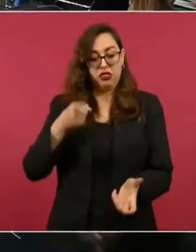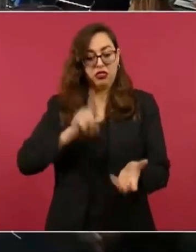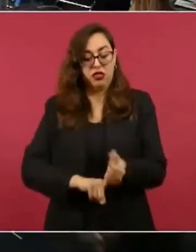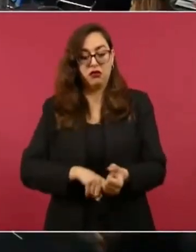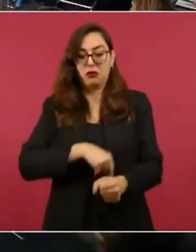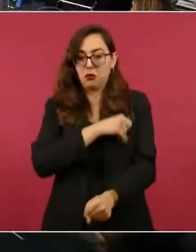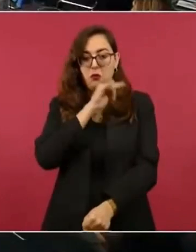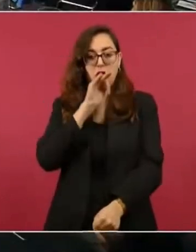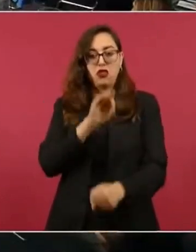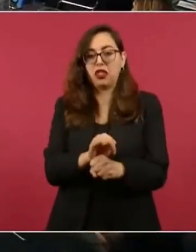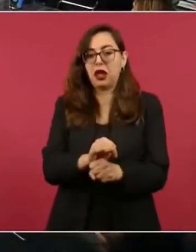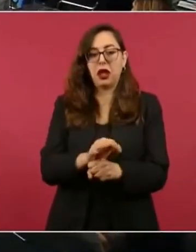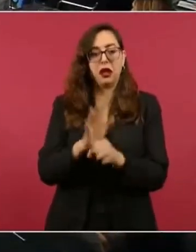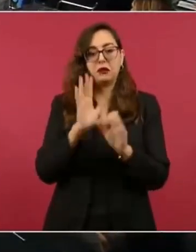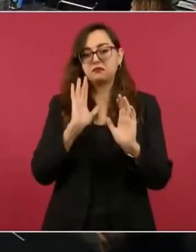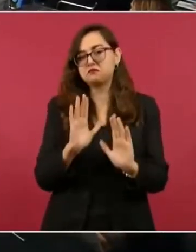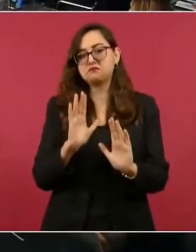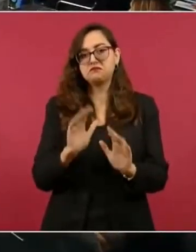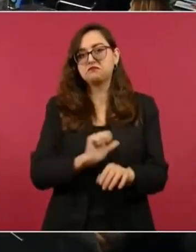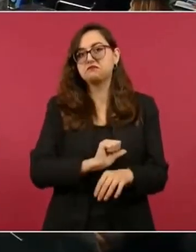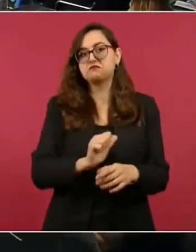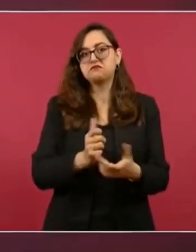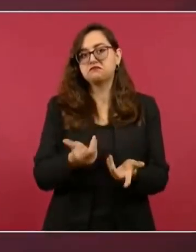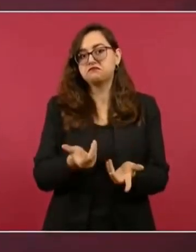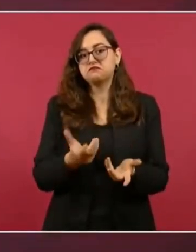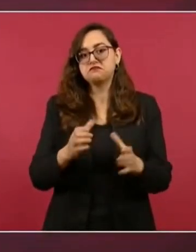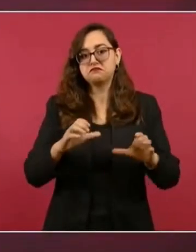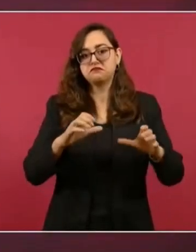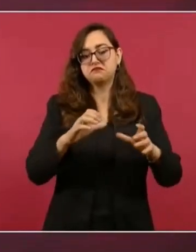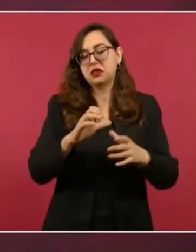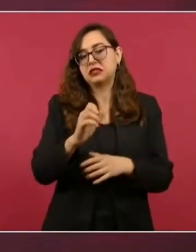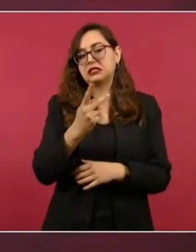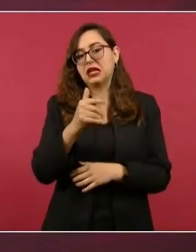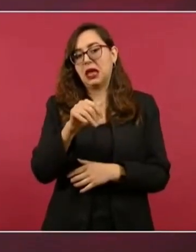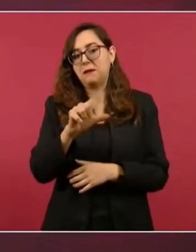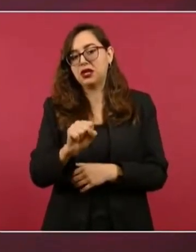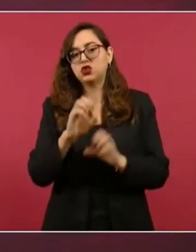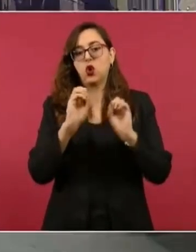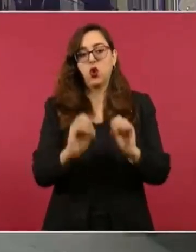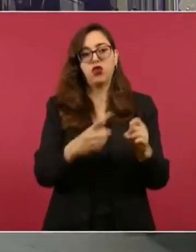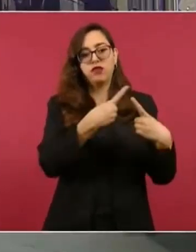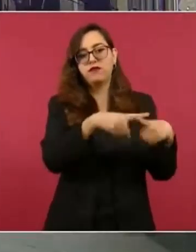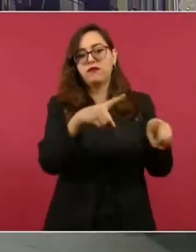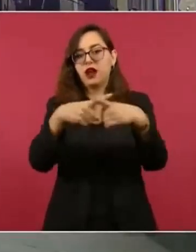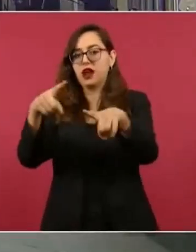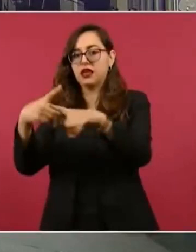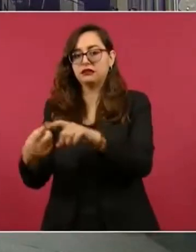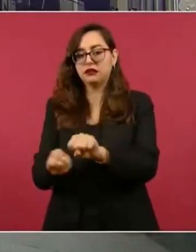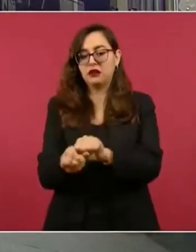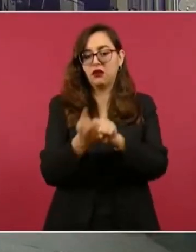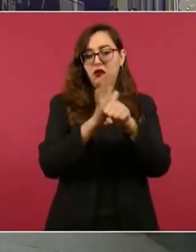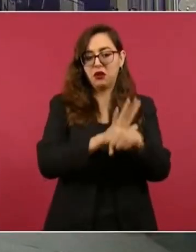protectora contra la mayoría de las cepas o las variantes existentes. Muchas gracias.